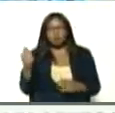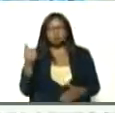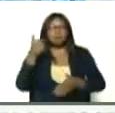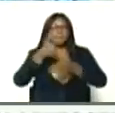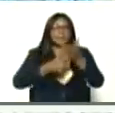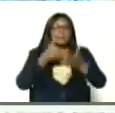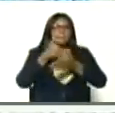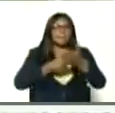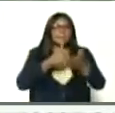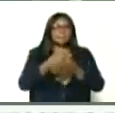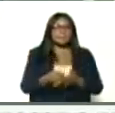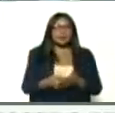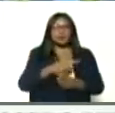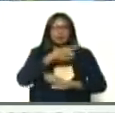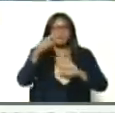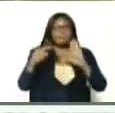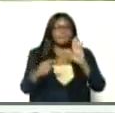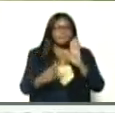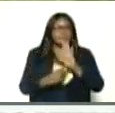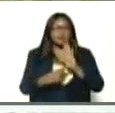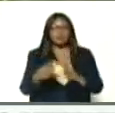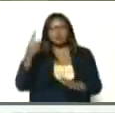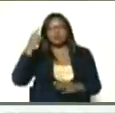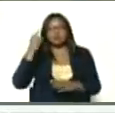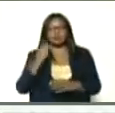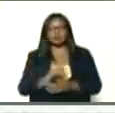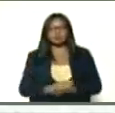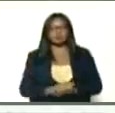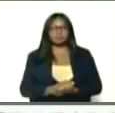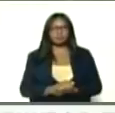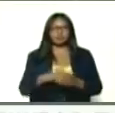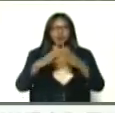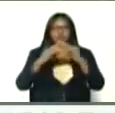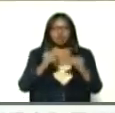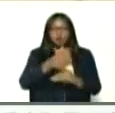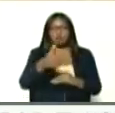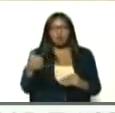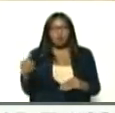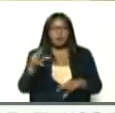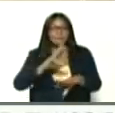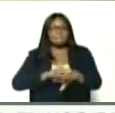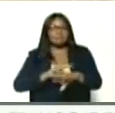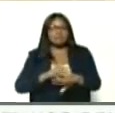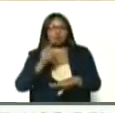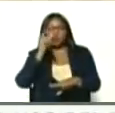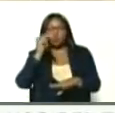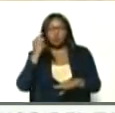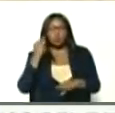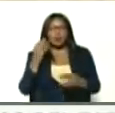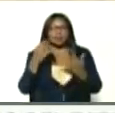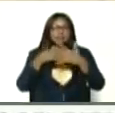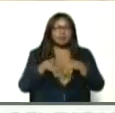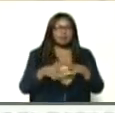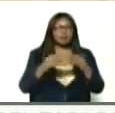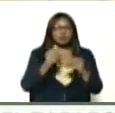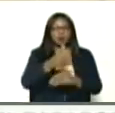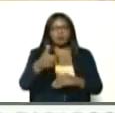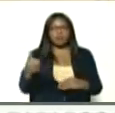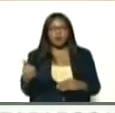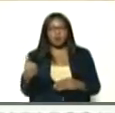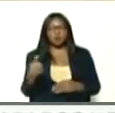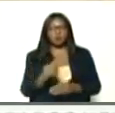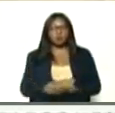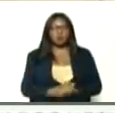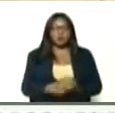ahí, 24 horas del día, a todos los médicos integrales comunitarios, y a todos los médicos y